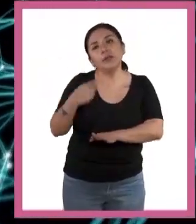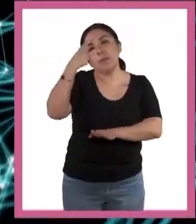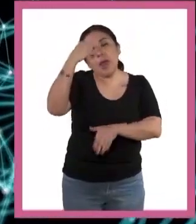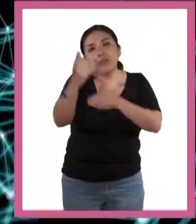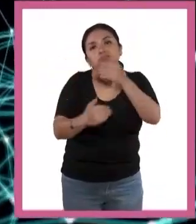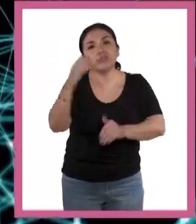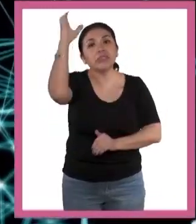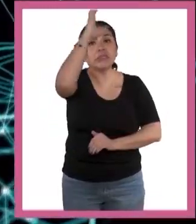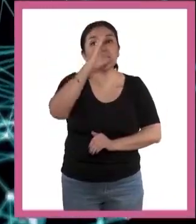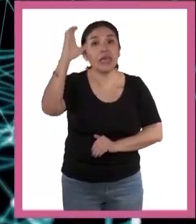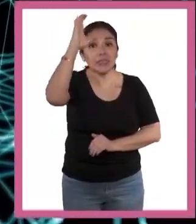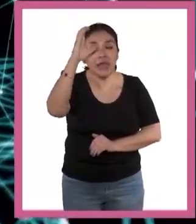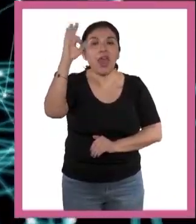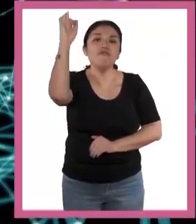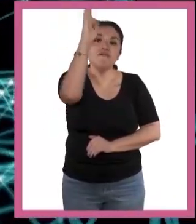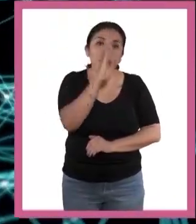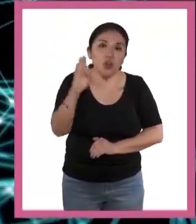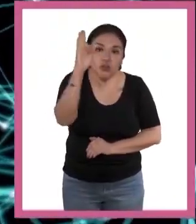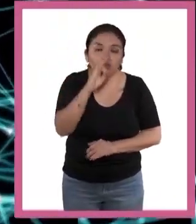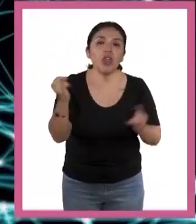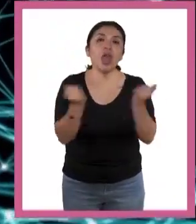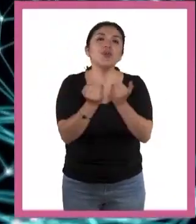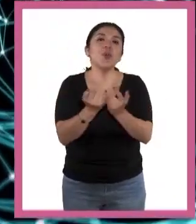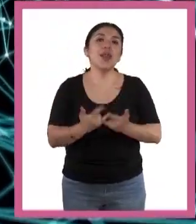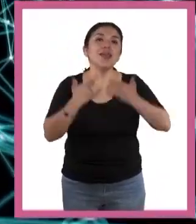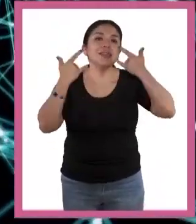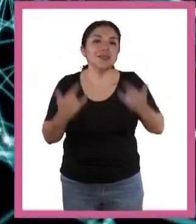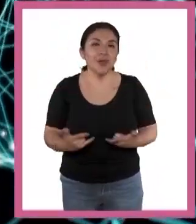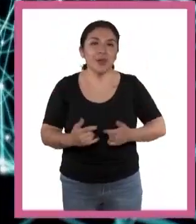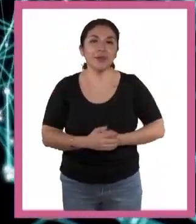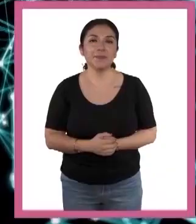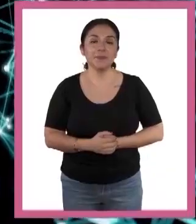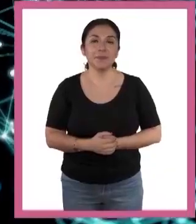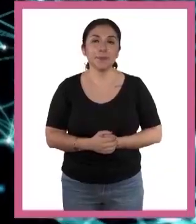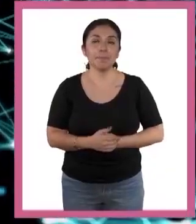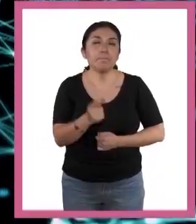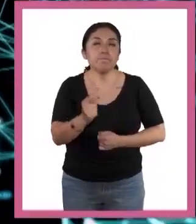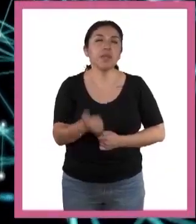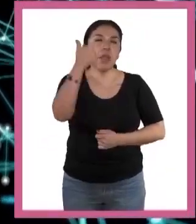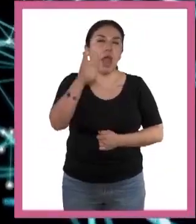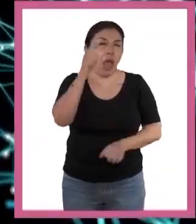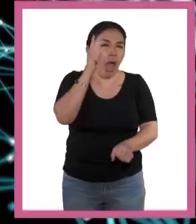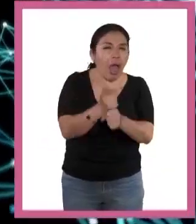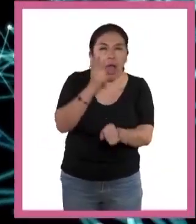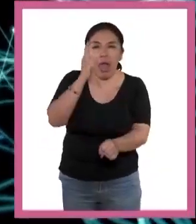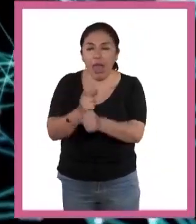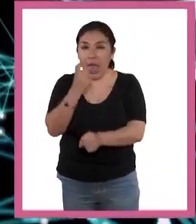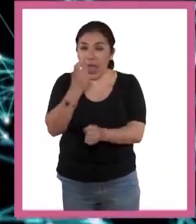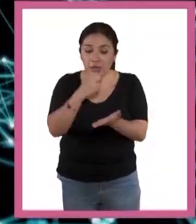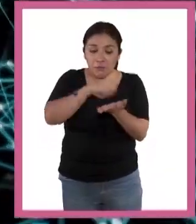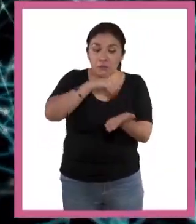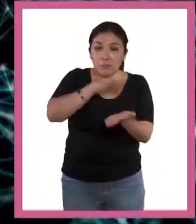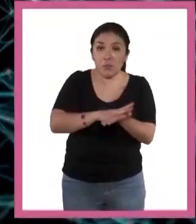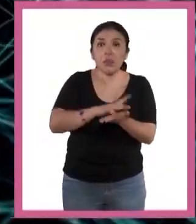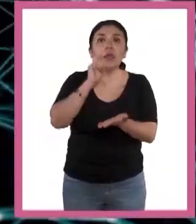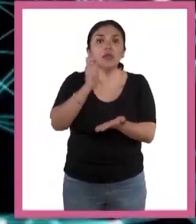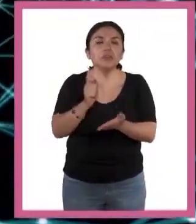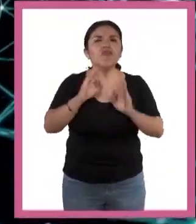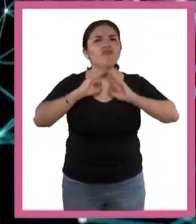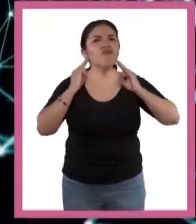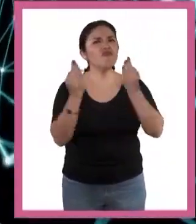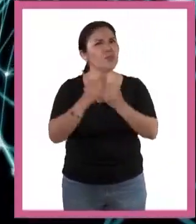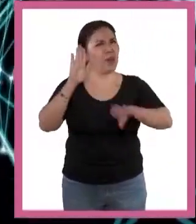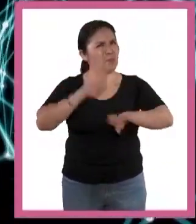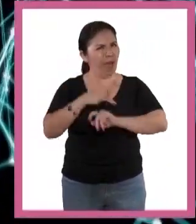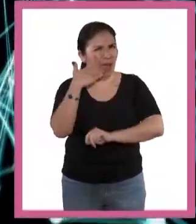de la ciencia, la filosofía y de la historia misma. Las primeras evidencias de este registro tienen una forma